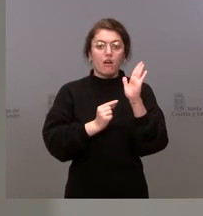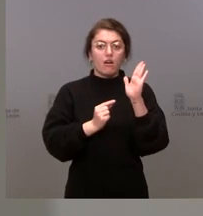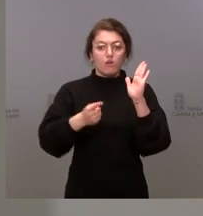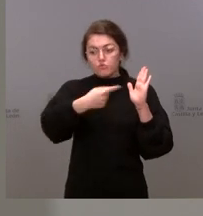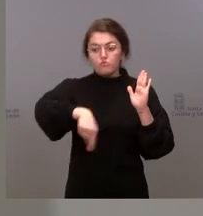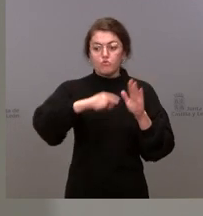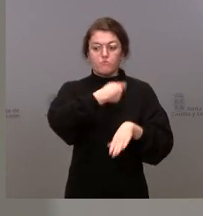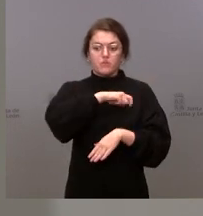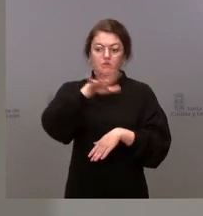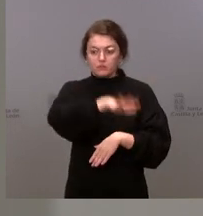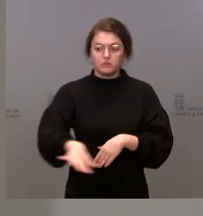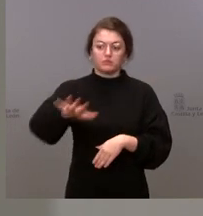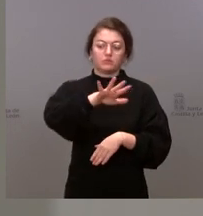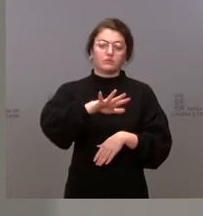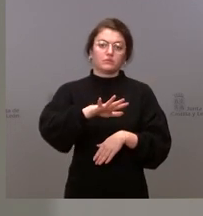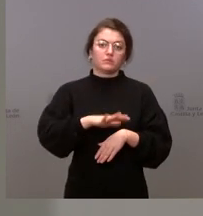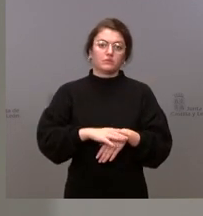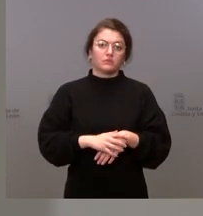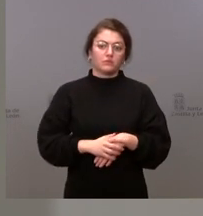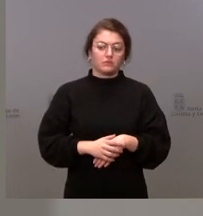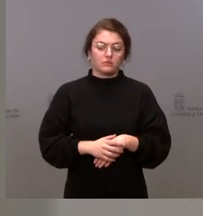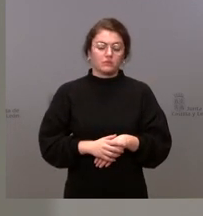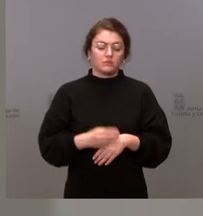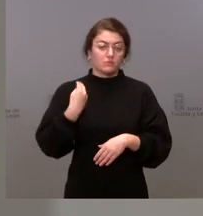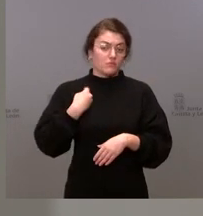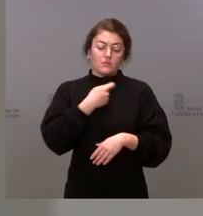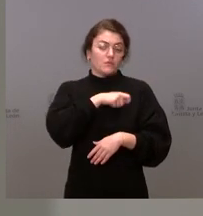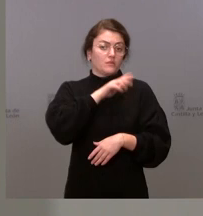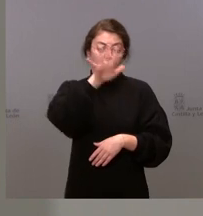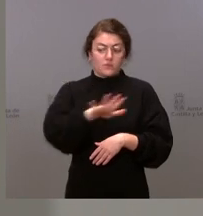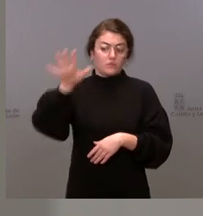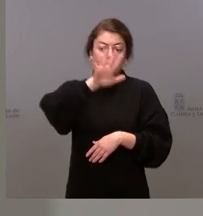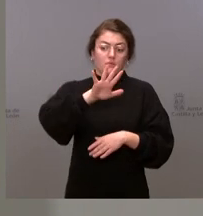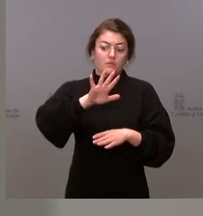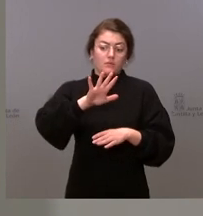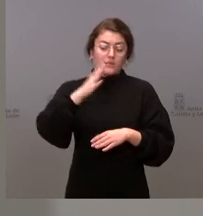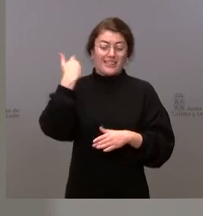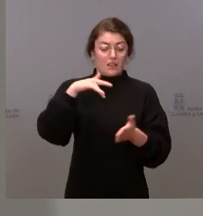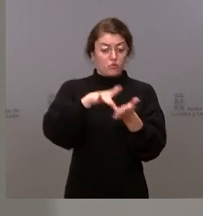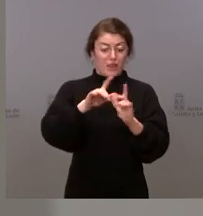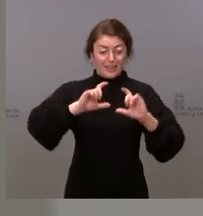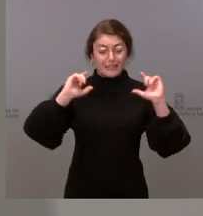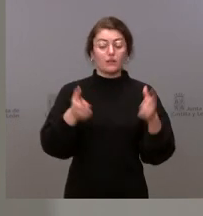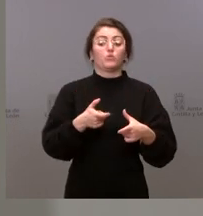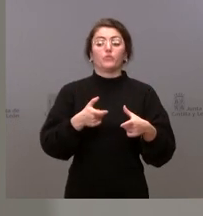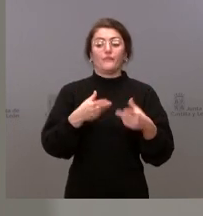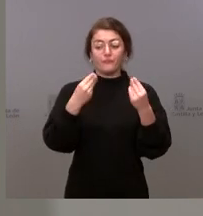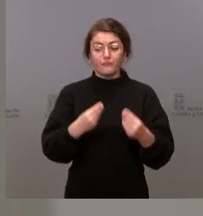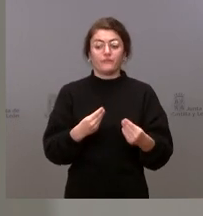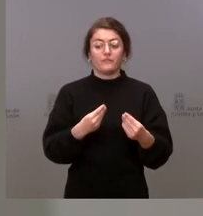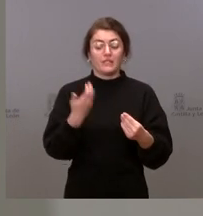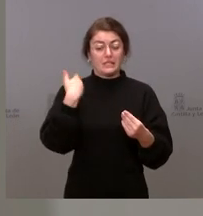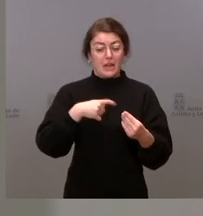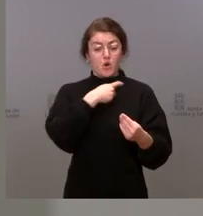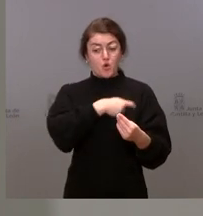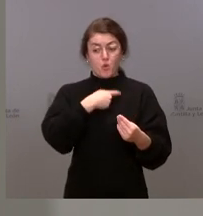Esperamos que se tomen medidas en el conjunto del país y cuando se hayan producido estas reuniones y el Comité de